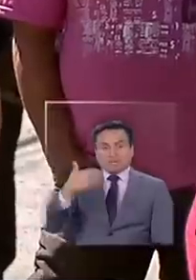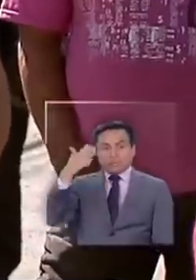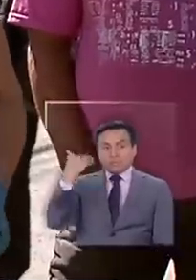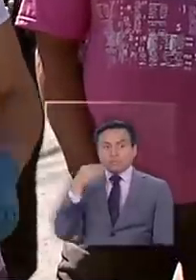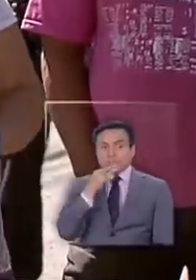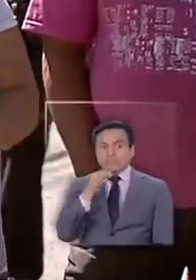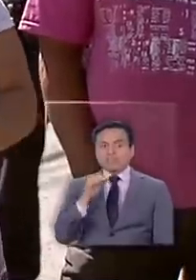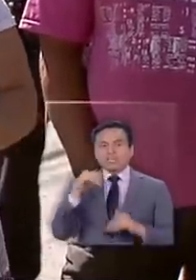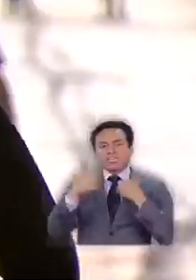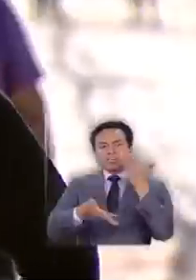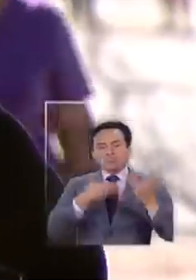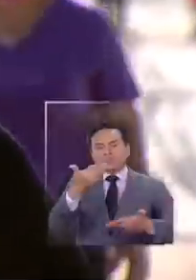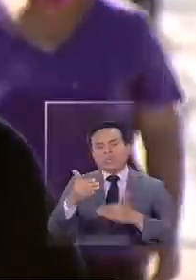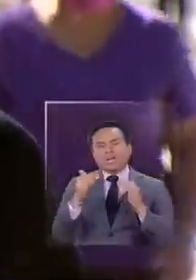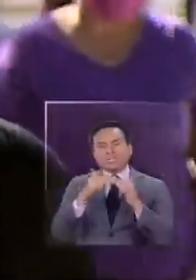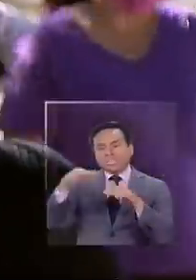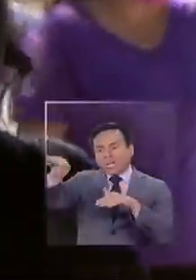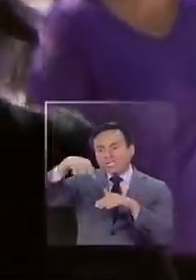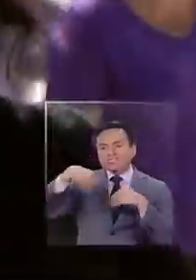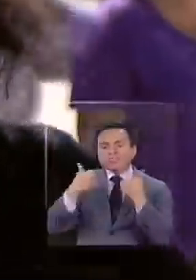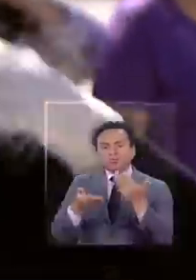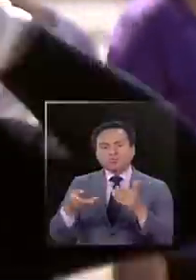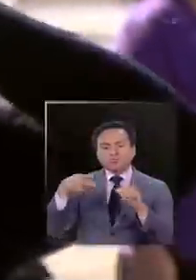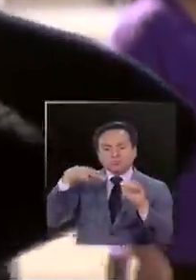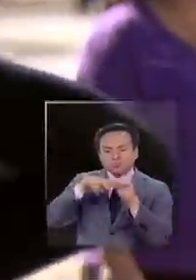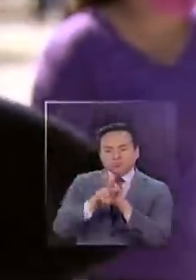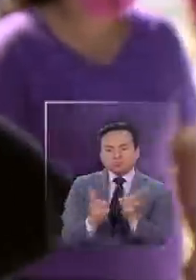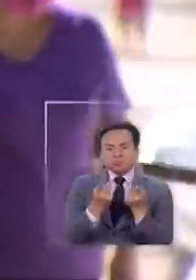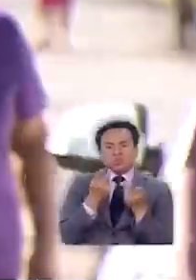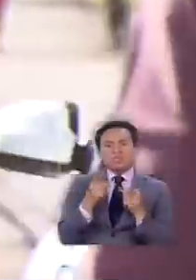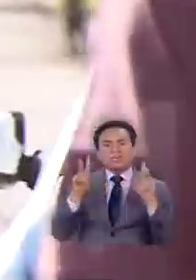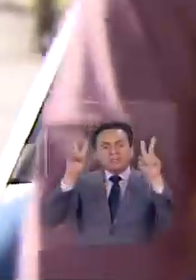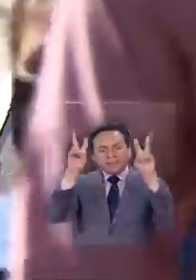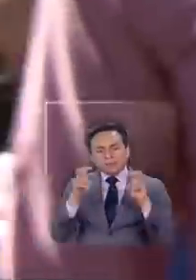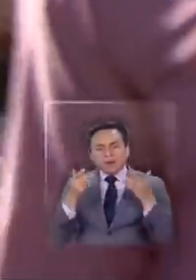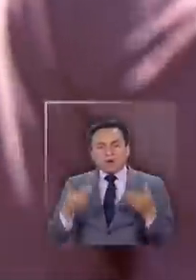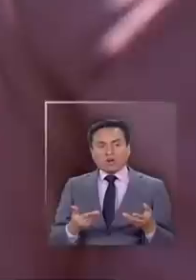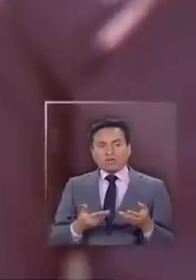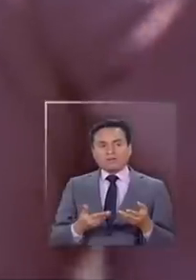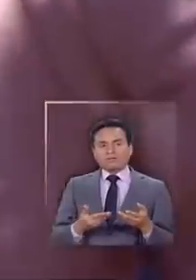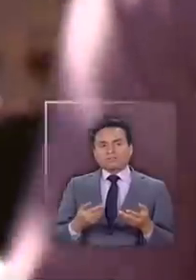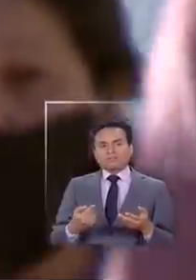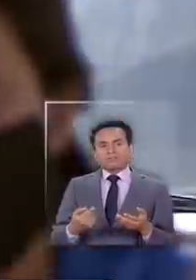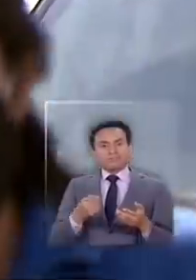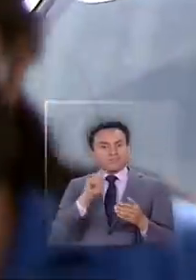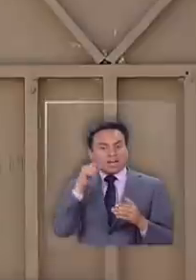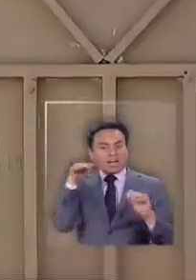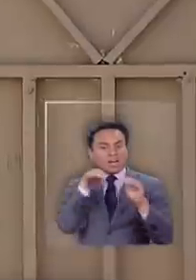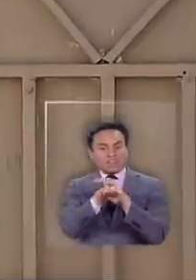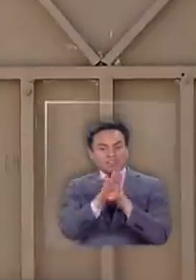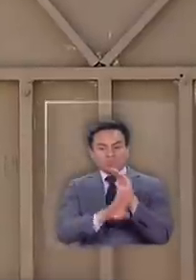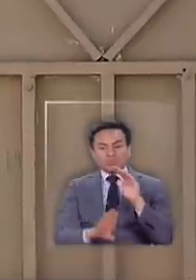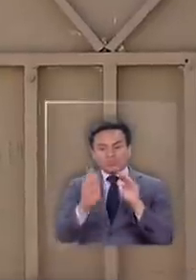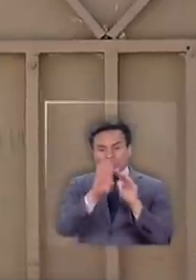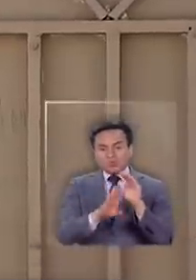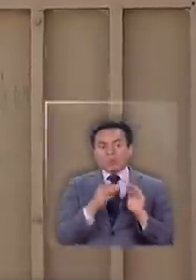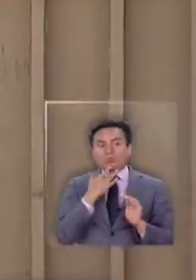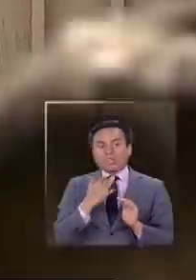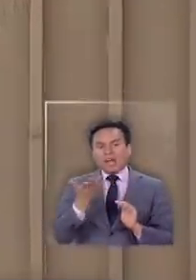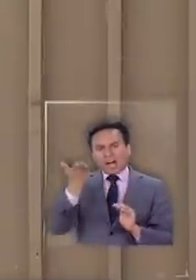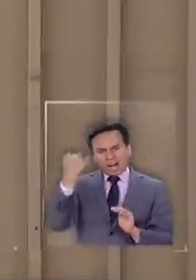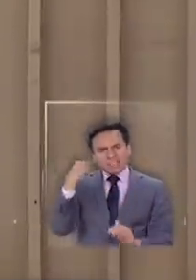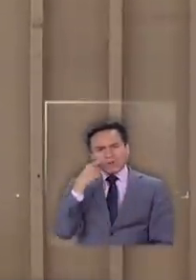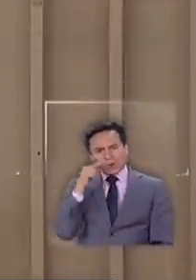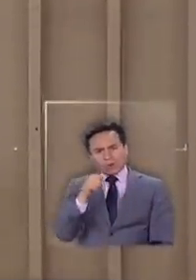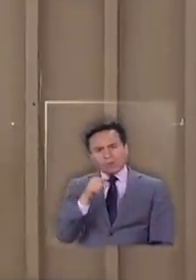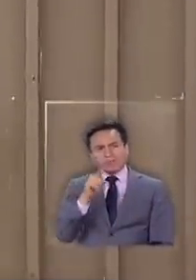les da un techo a personas en situación de calle en la iglesia. El tema es que ahora están confinadas ahí adentro, donde precisamente estuvo